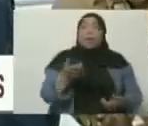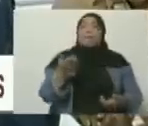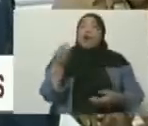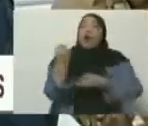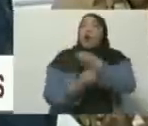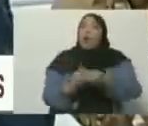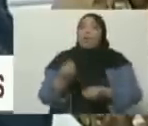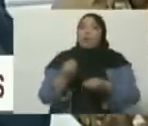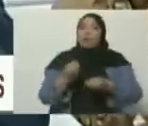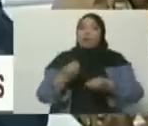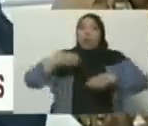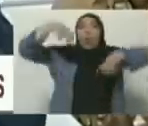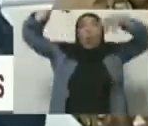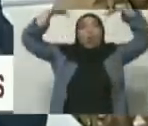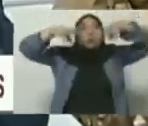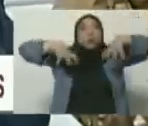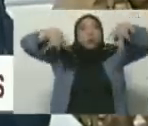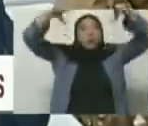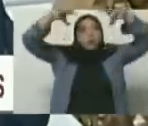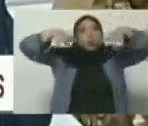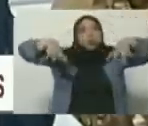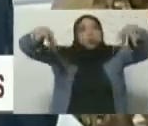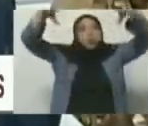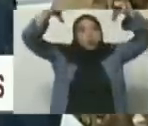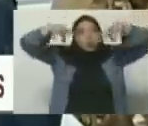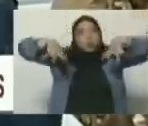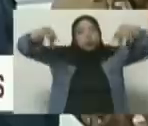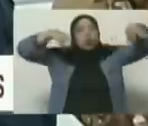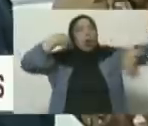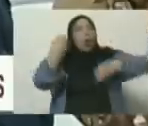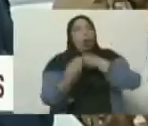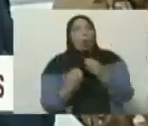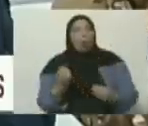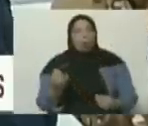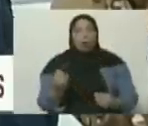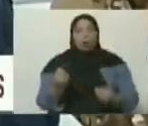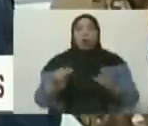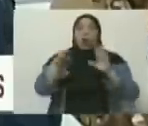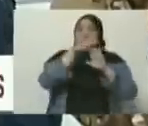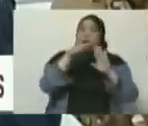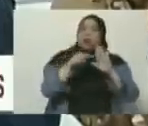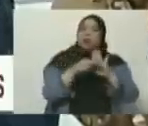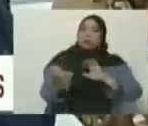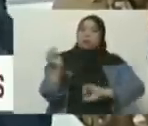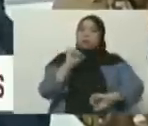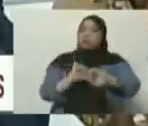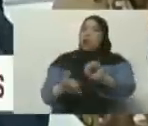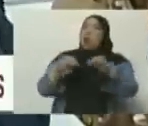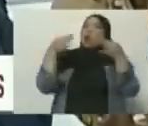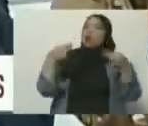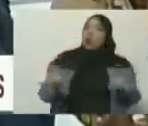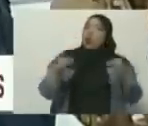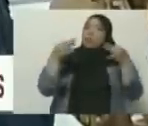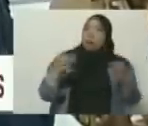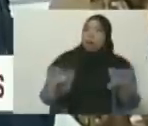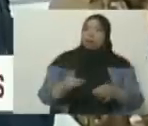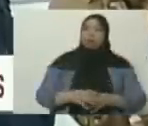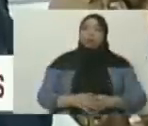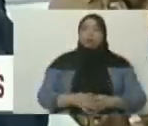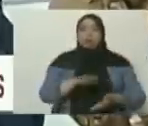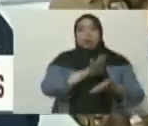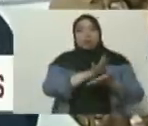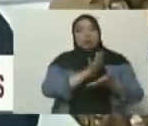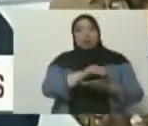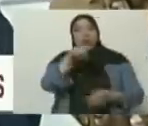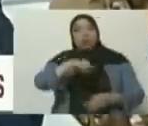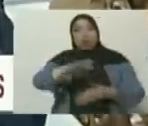cómo se va desarrollando este evento y estoy seguro que con todas estas medidas preventivas vamos a salir airosos y muy tranquilos